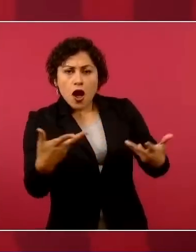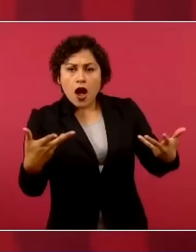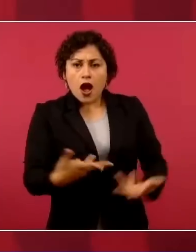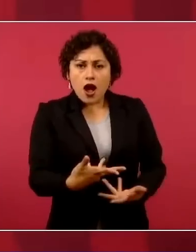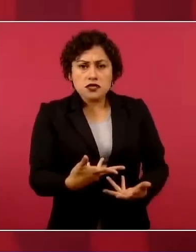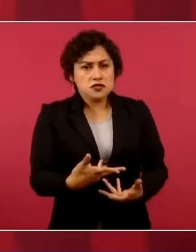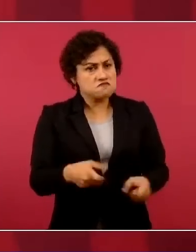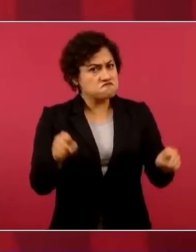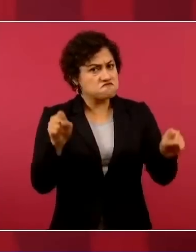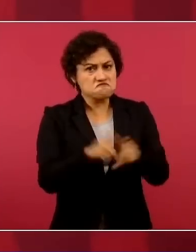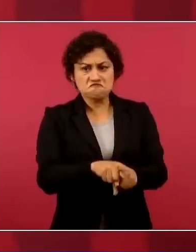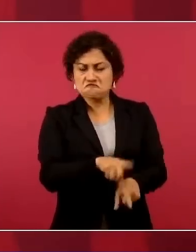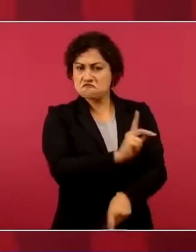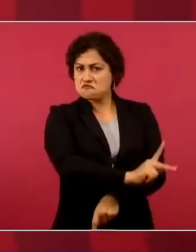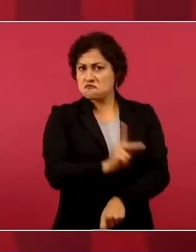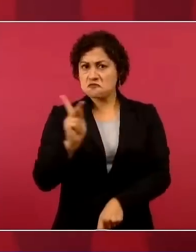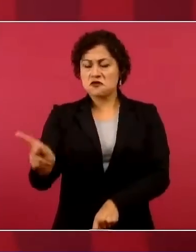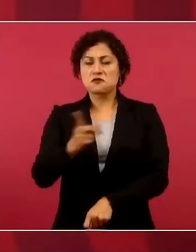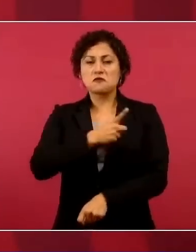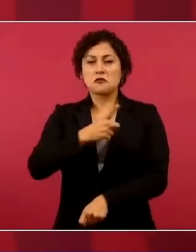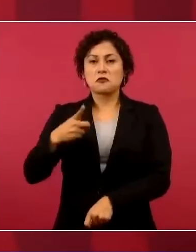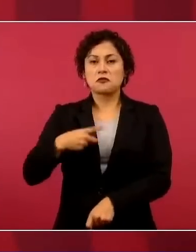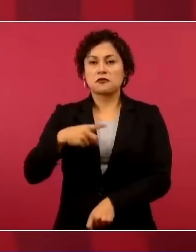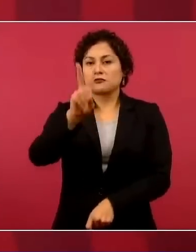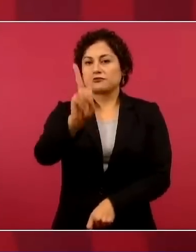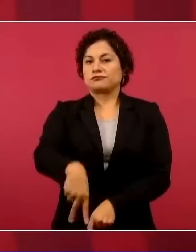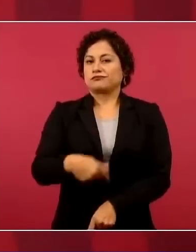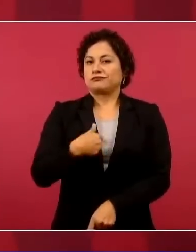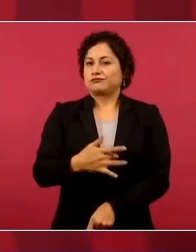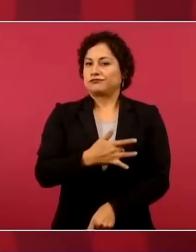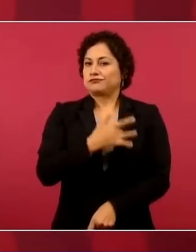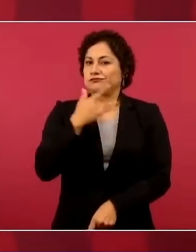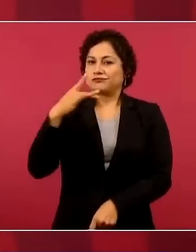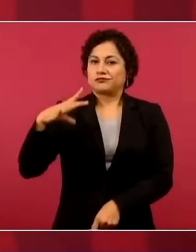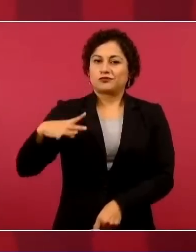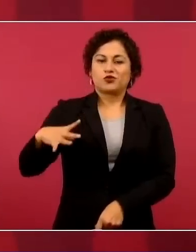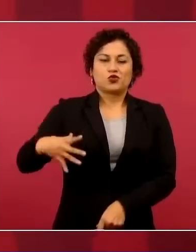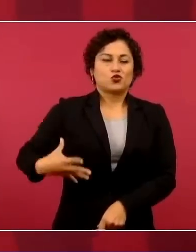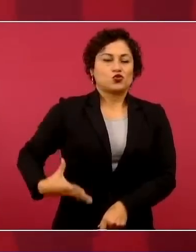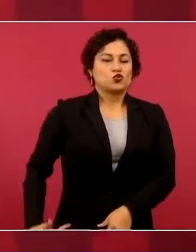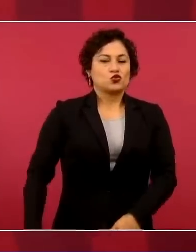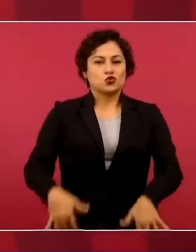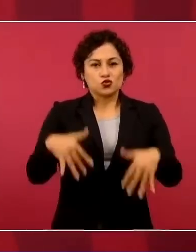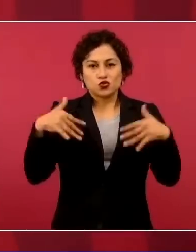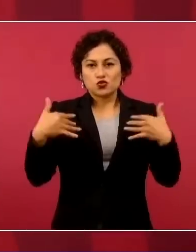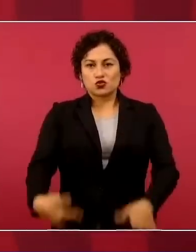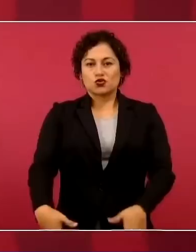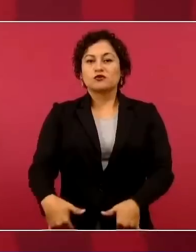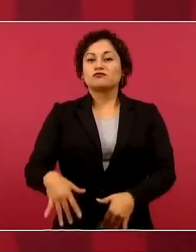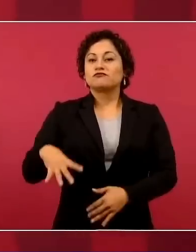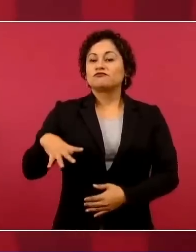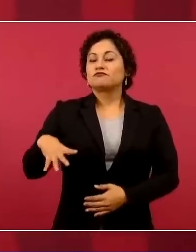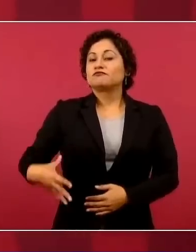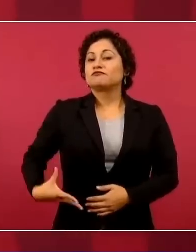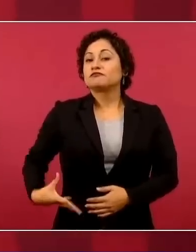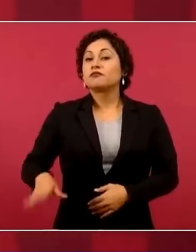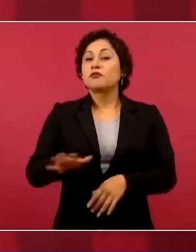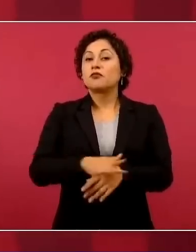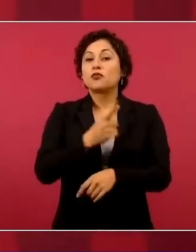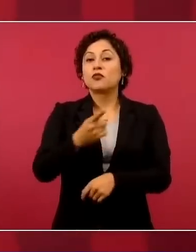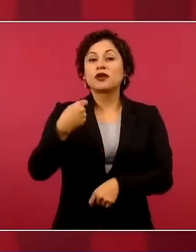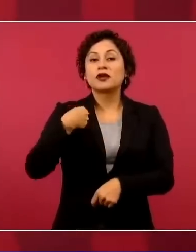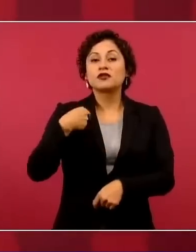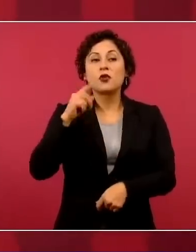Yo estoy muy orgulloso, porque cada vez que escucho opiniones de la gente